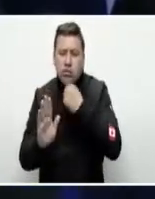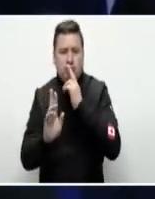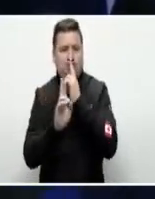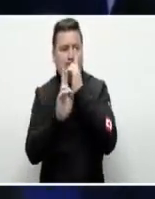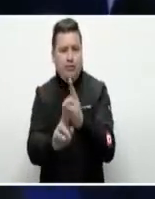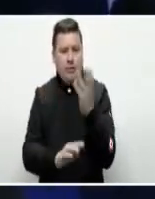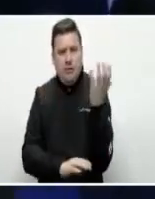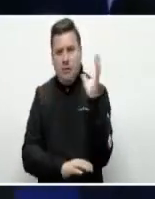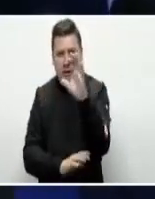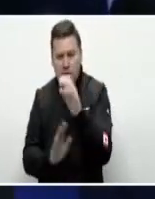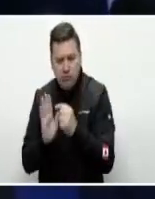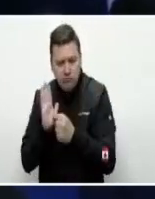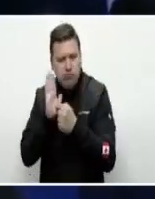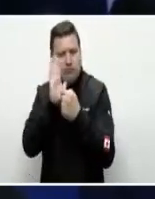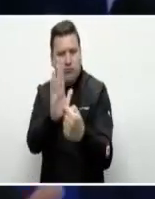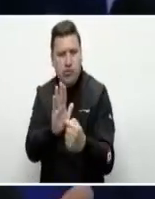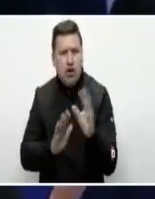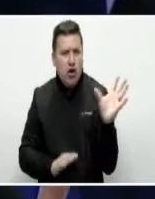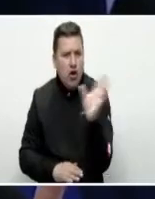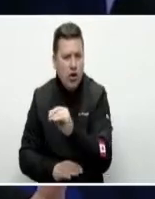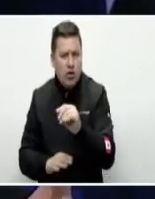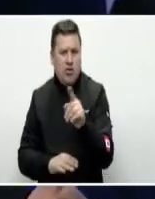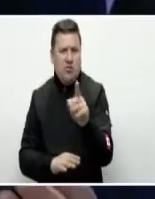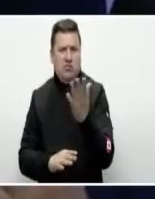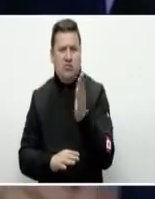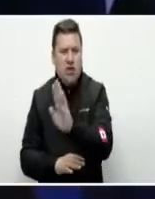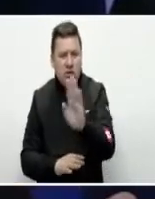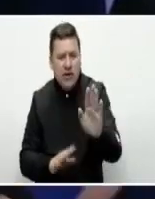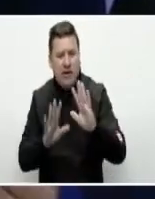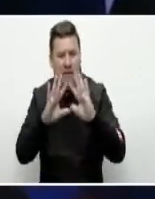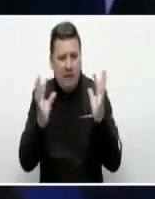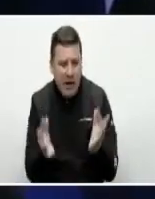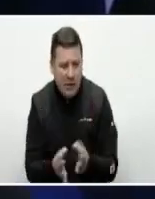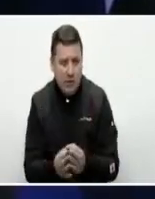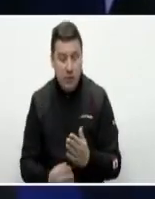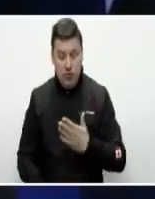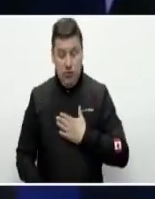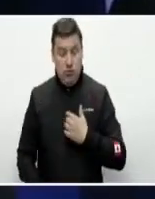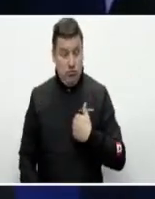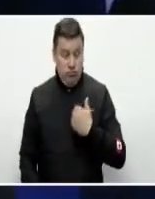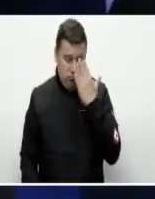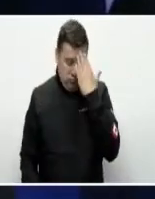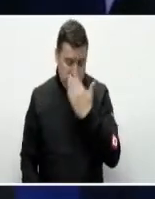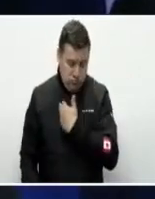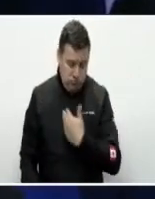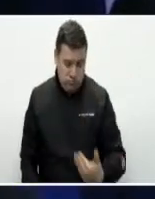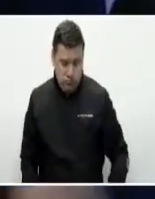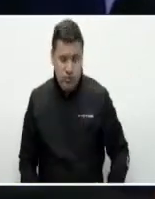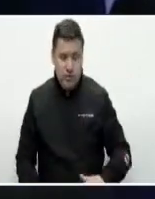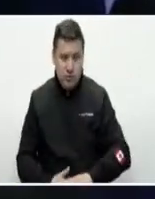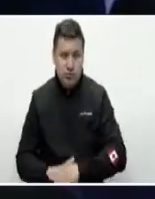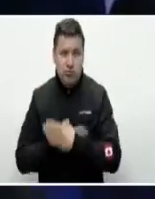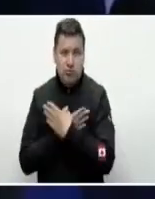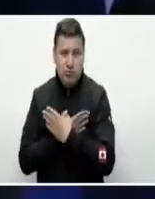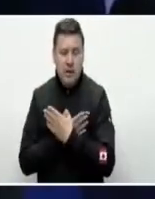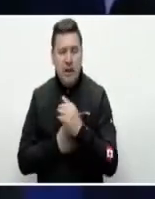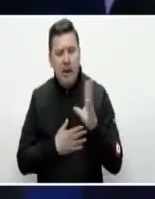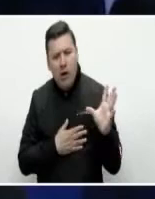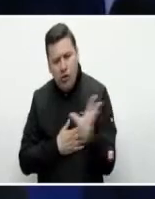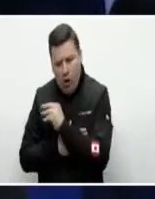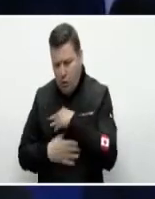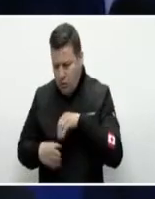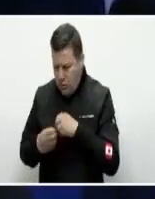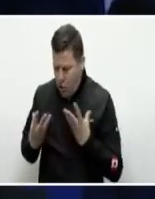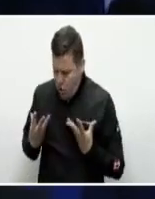a todos ustedes, a sus familias, no solamente yo como presidente de la República, sino con todo un equipo de